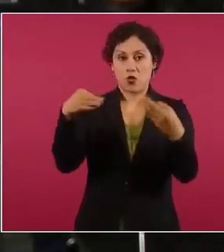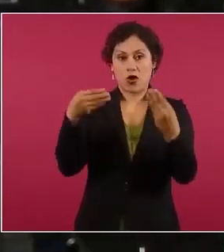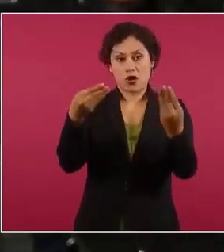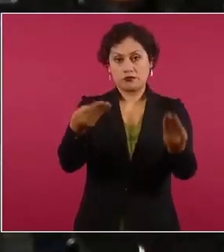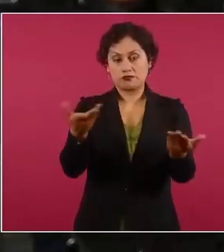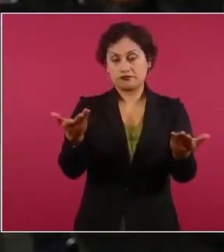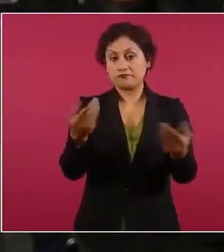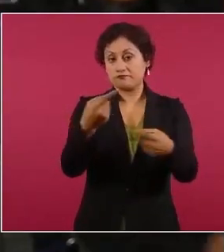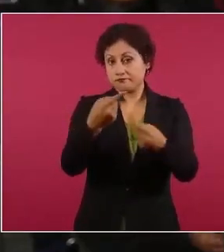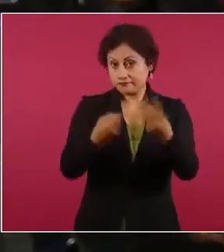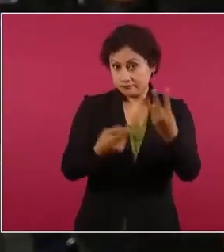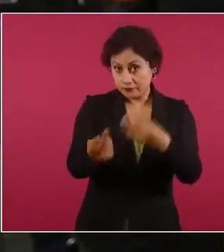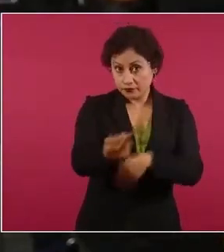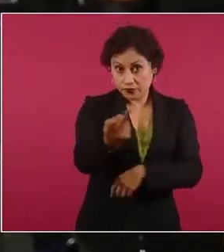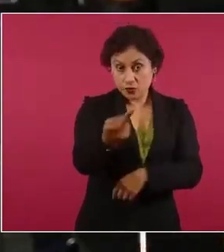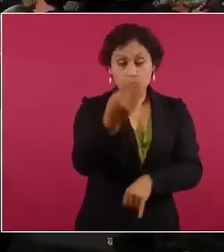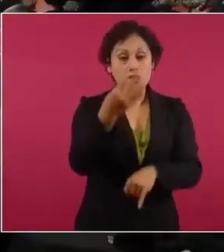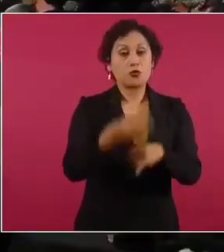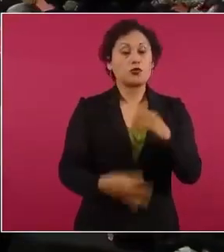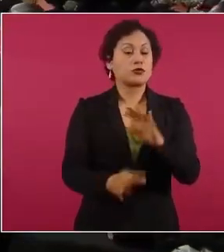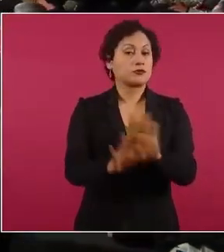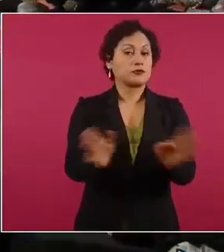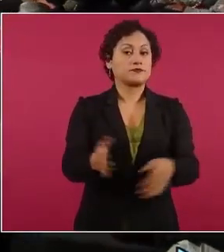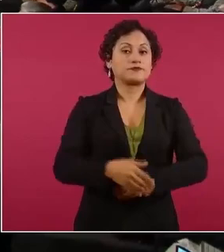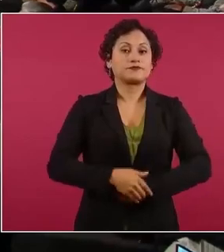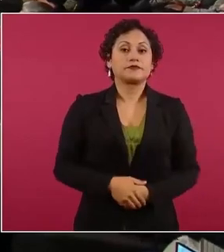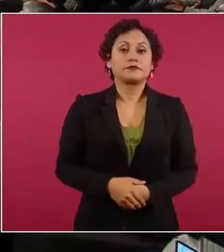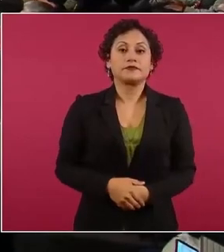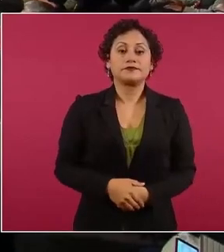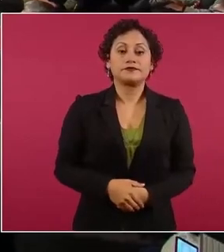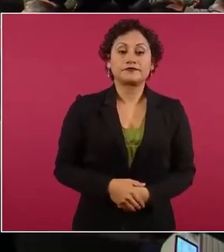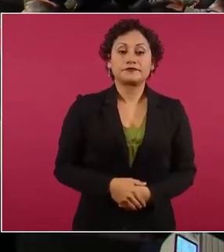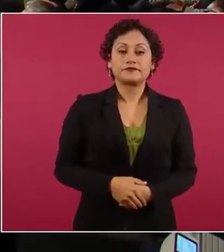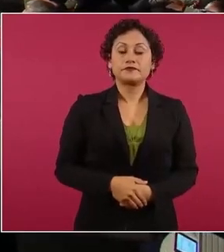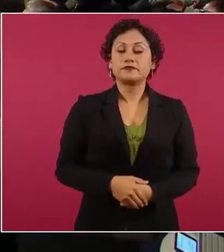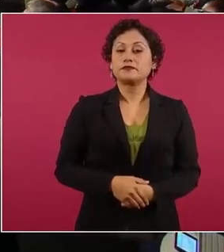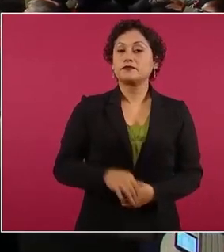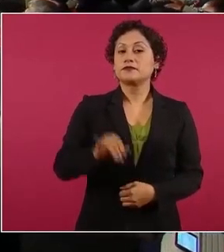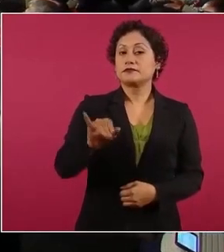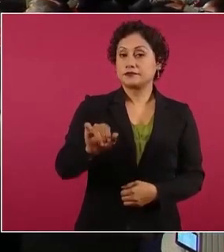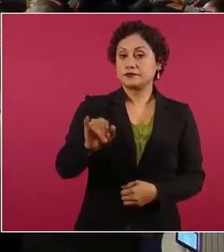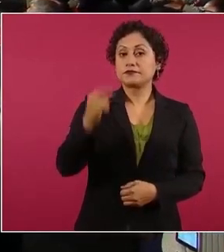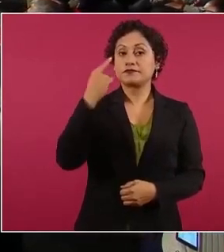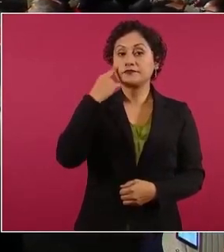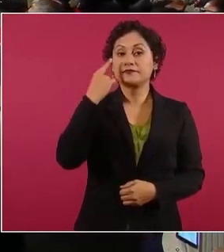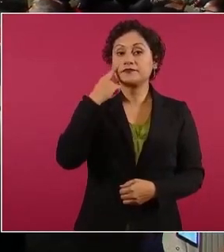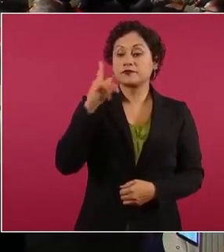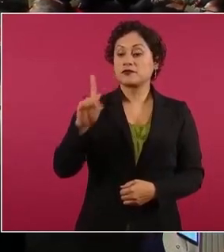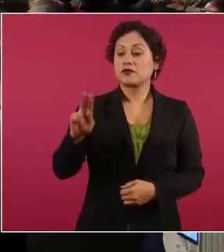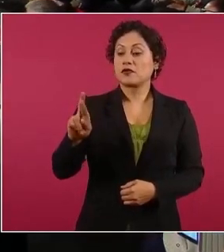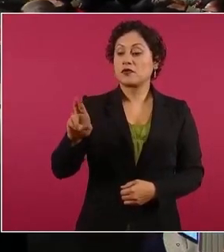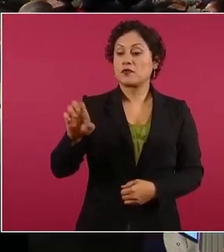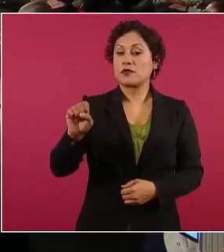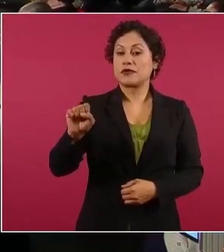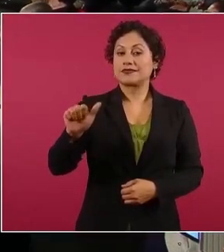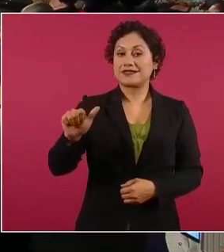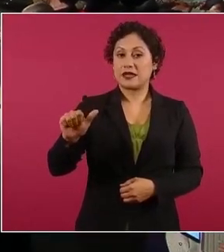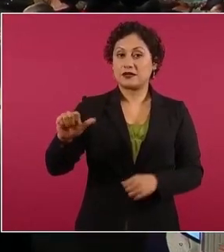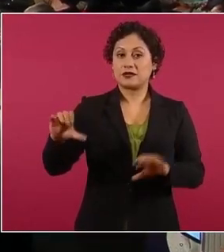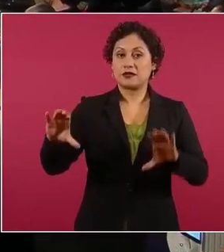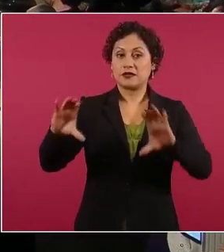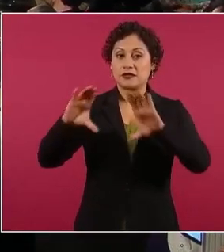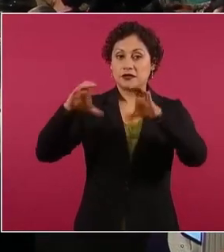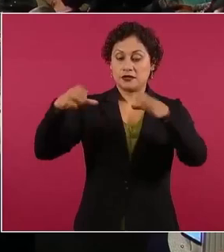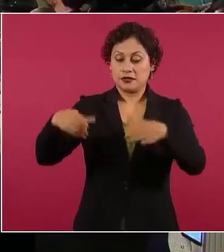serían mis preguntas para finalizar presidente si lo de la presa de Temazcal vamos a ver de